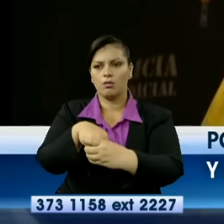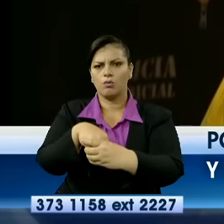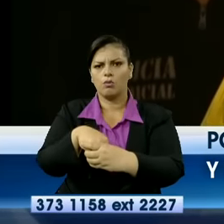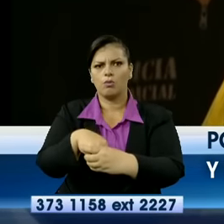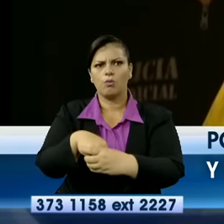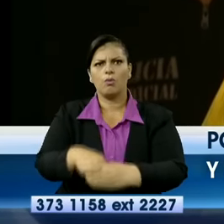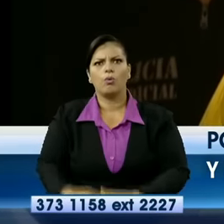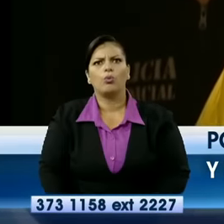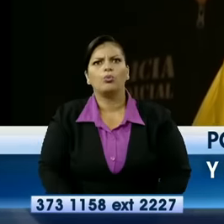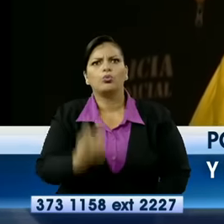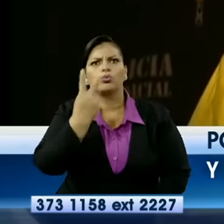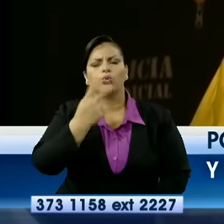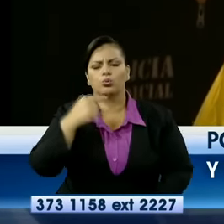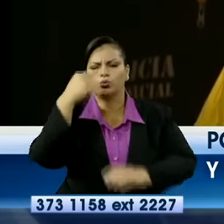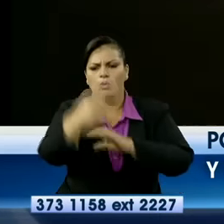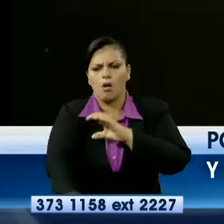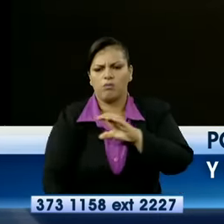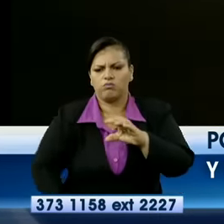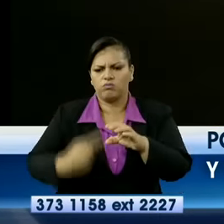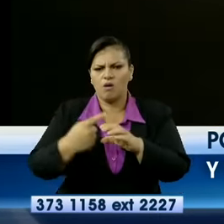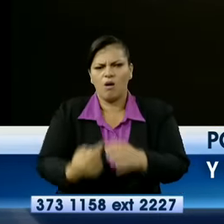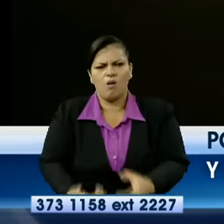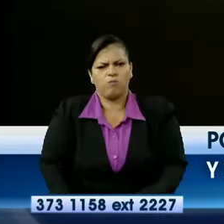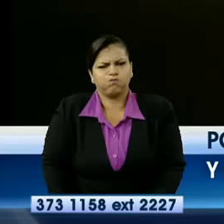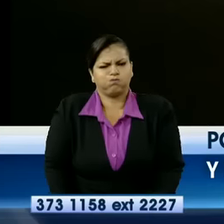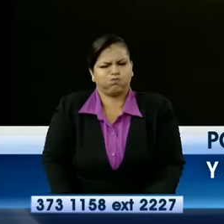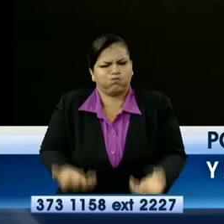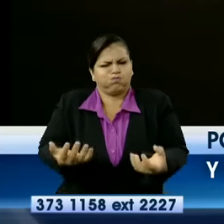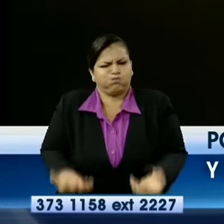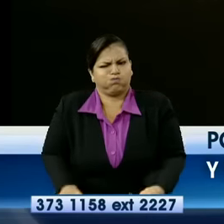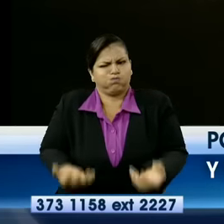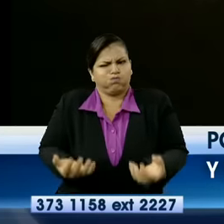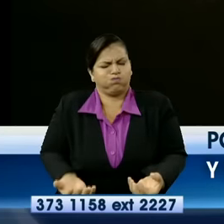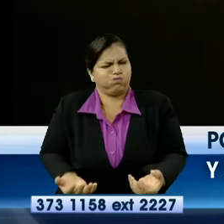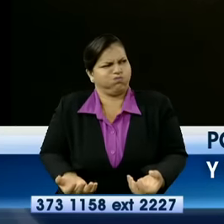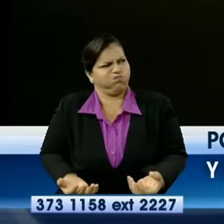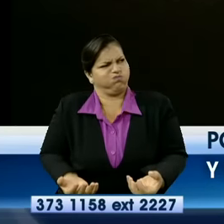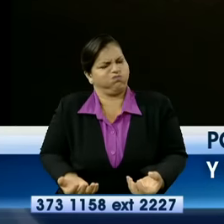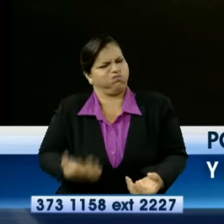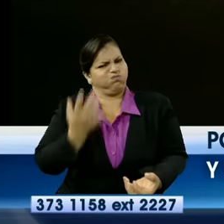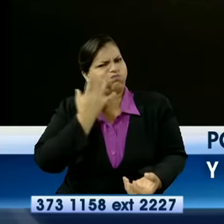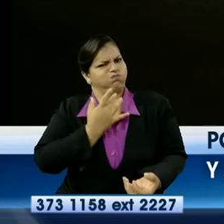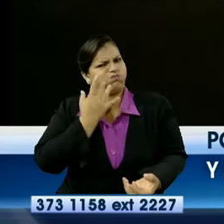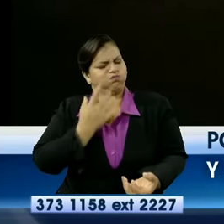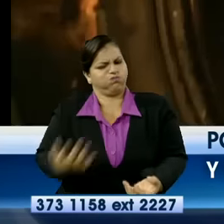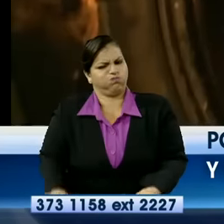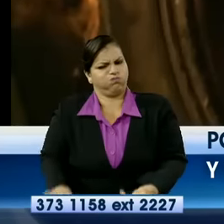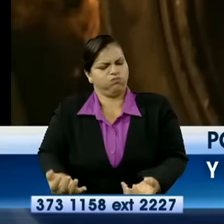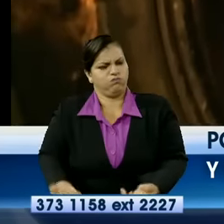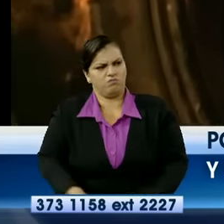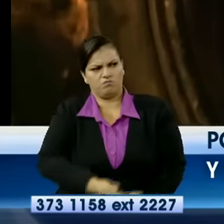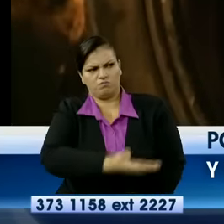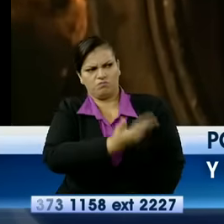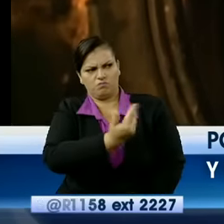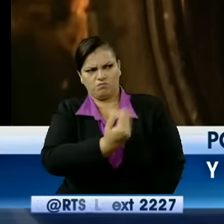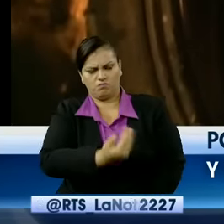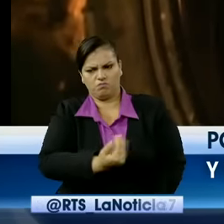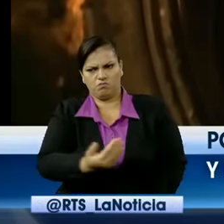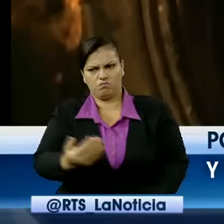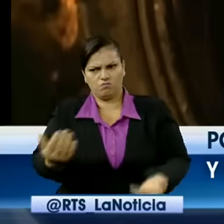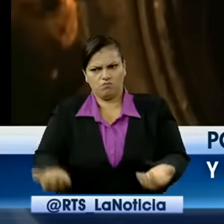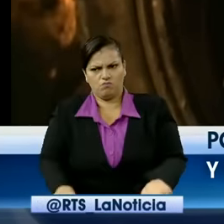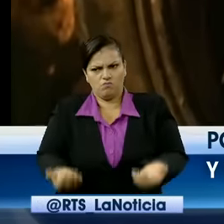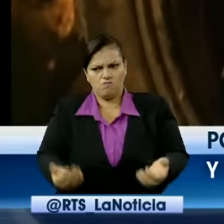con un peso inusual a lo normal. La experiencia de los agentes policiales no falló. Al romper las llantas encontraron que camuflaron 42